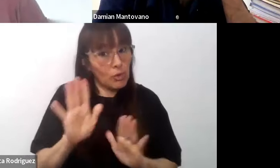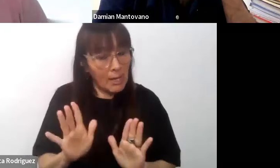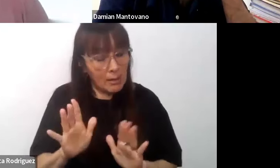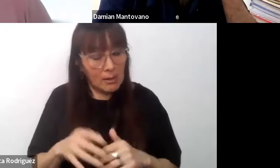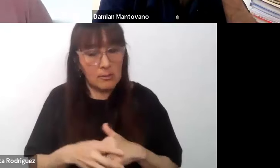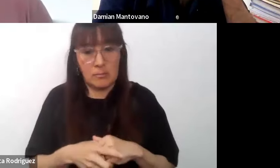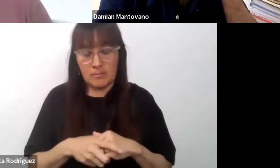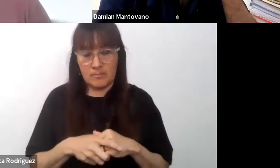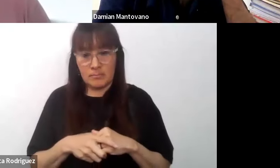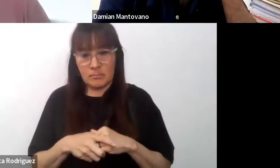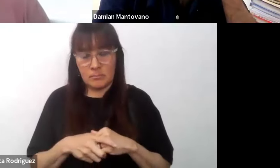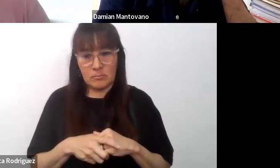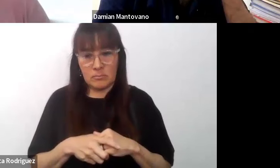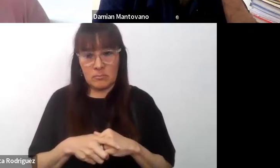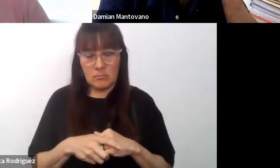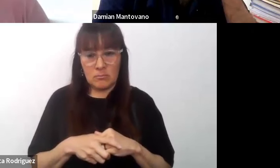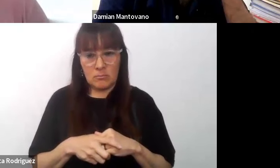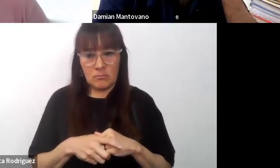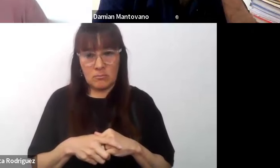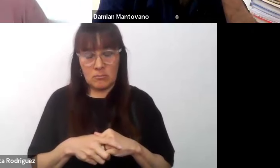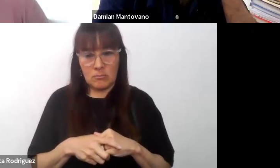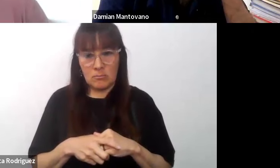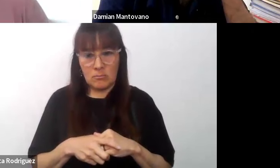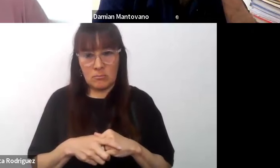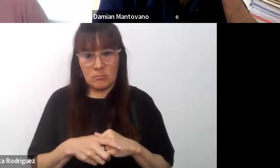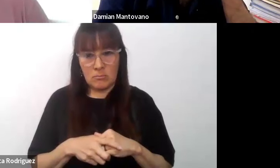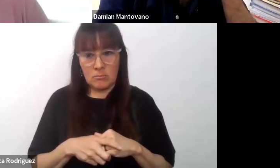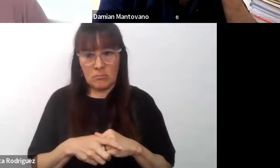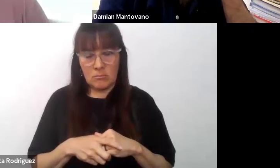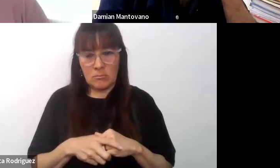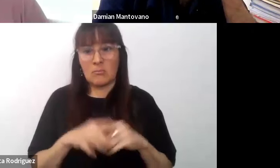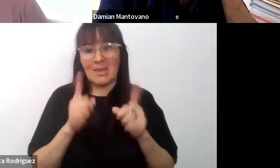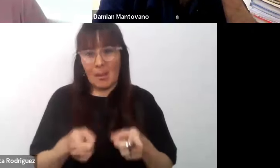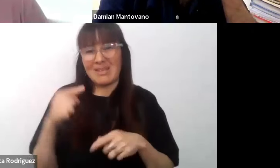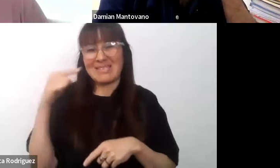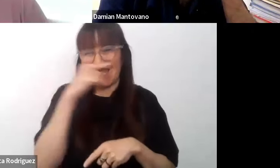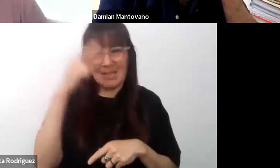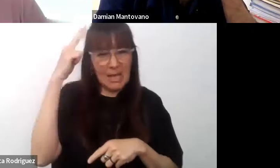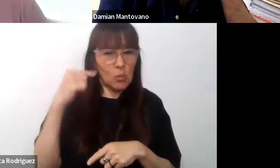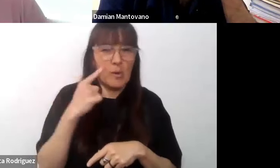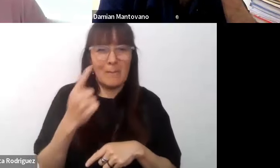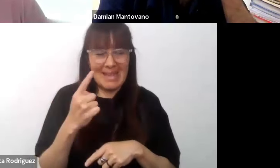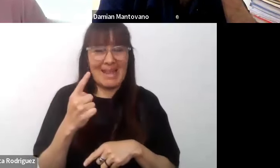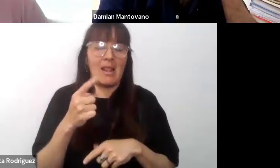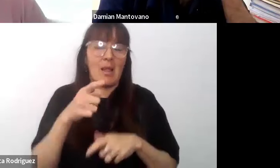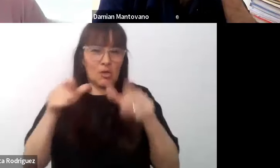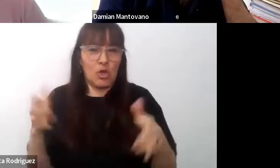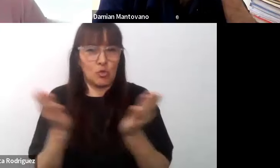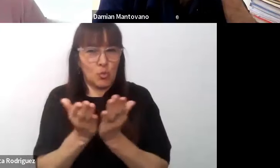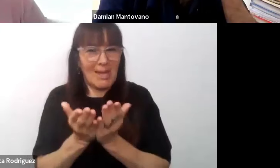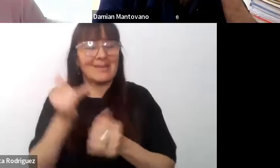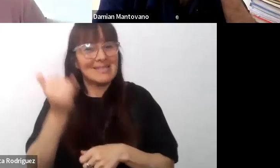y hay muchos menos alumnos 79.000 más o menos estudiantes en establecimientos